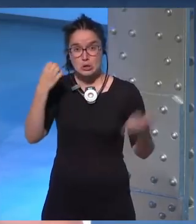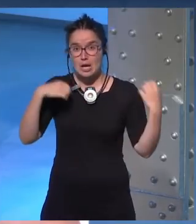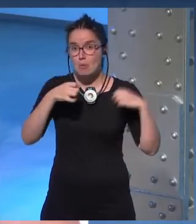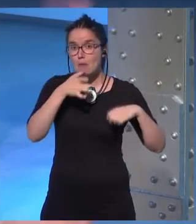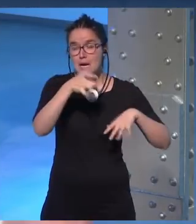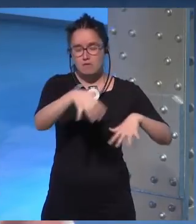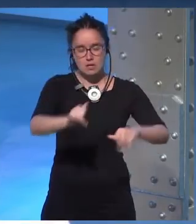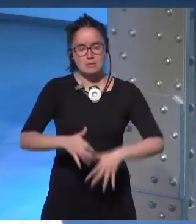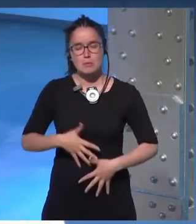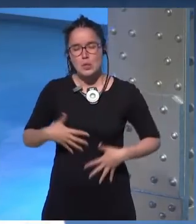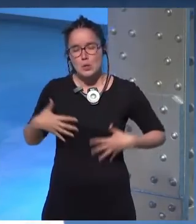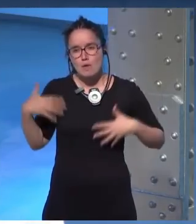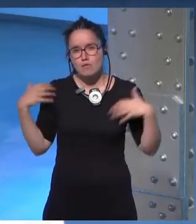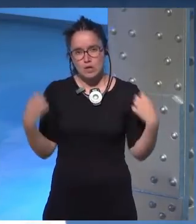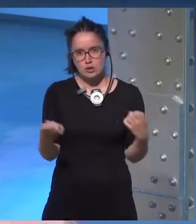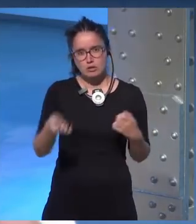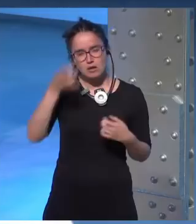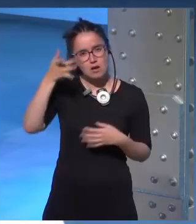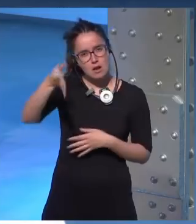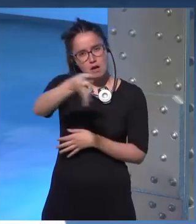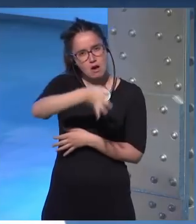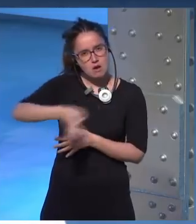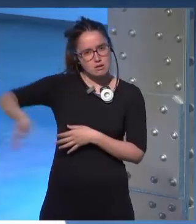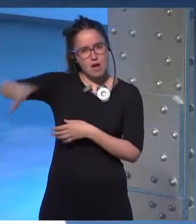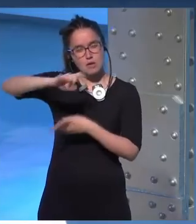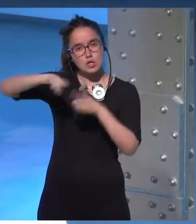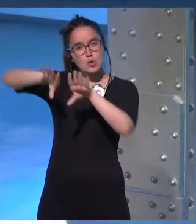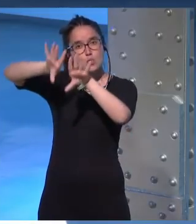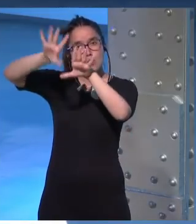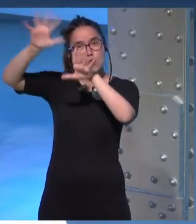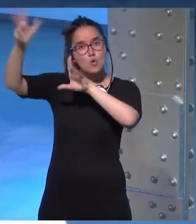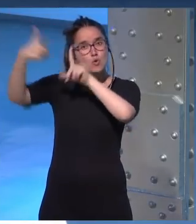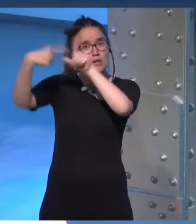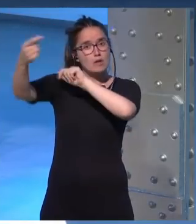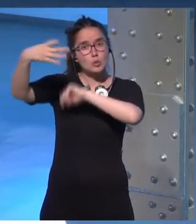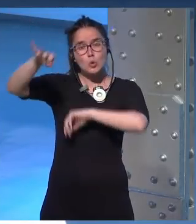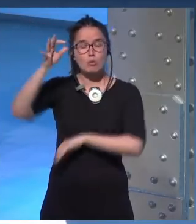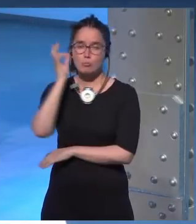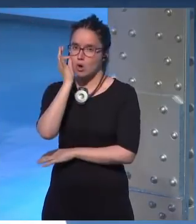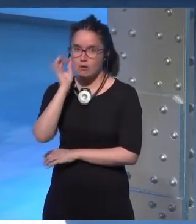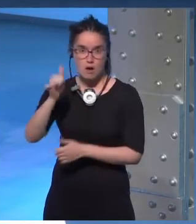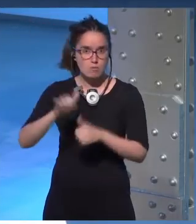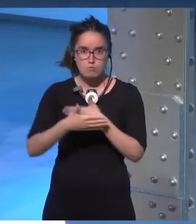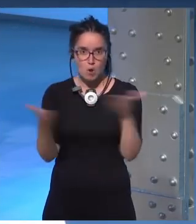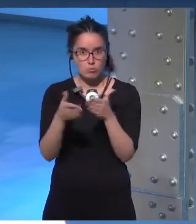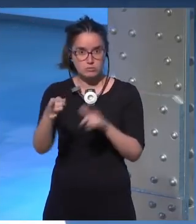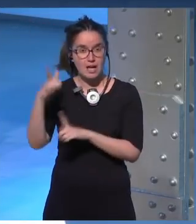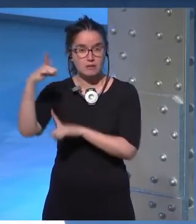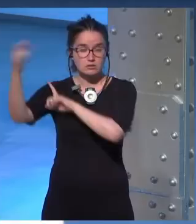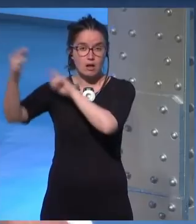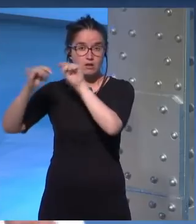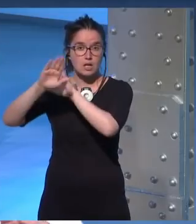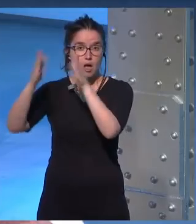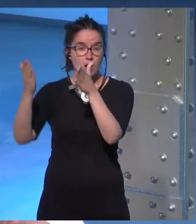y me emocioné muchísimo con esa idea las naves orgánicas y un universo poblado únicamente por mujeres y ese fue el punto de partida de las estrellas es legión